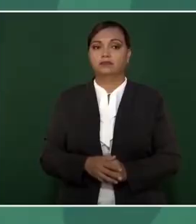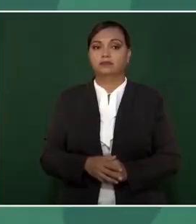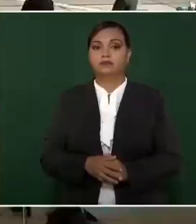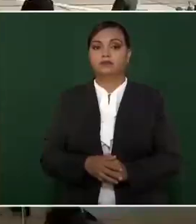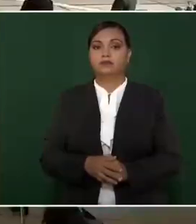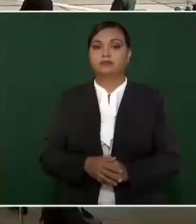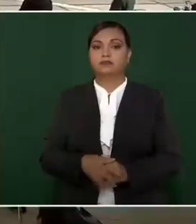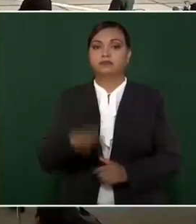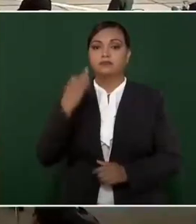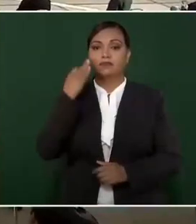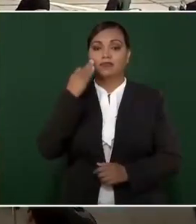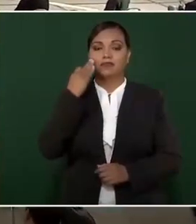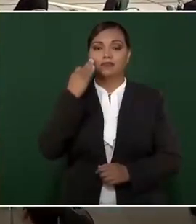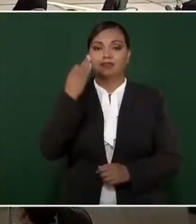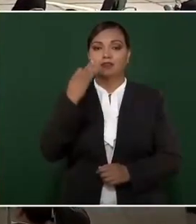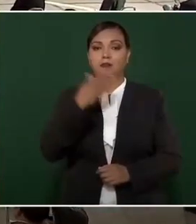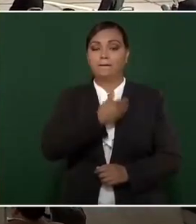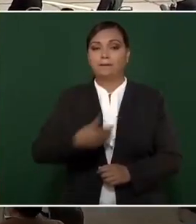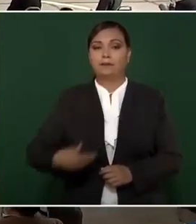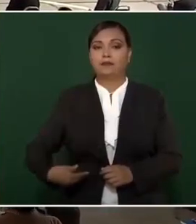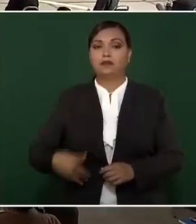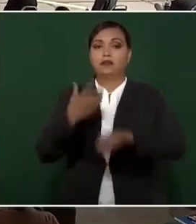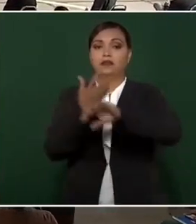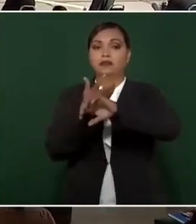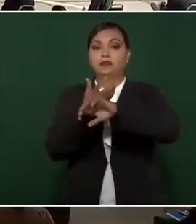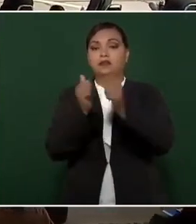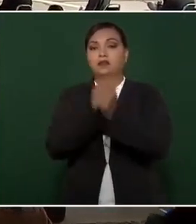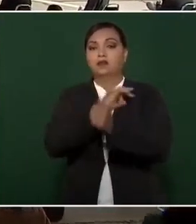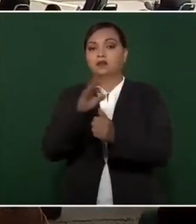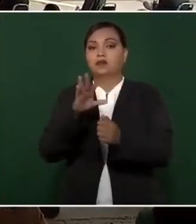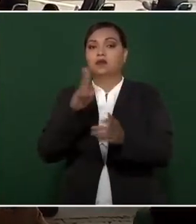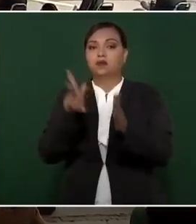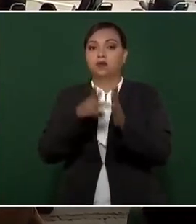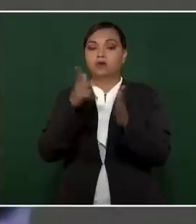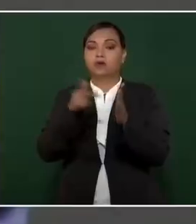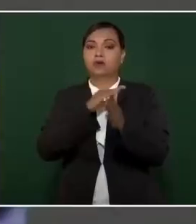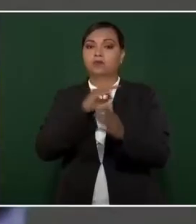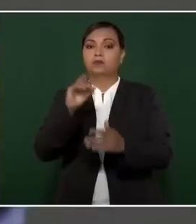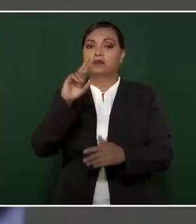Periodo presidencial. En Estados Unidos con posibilidad de una reelección.